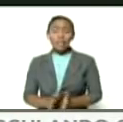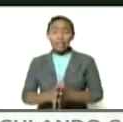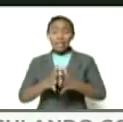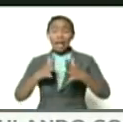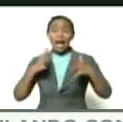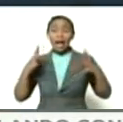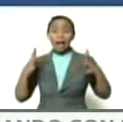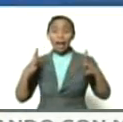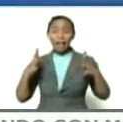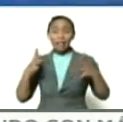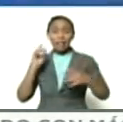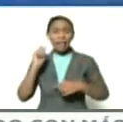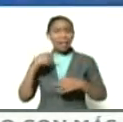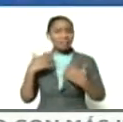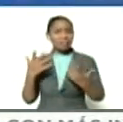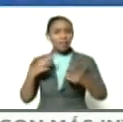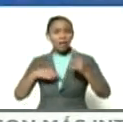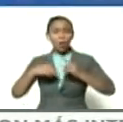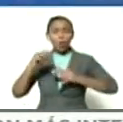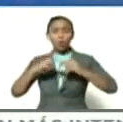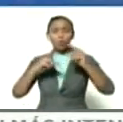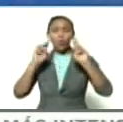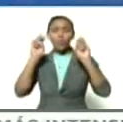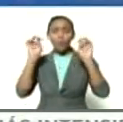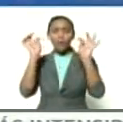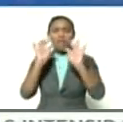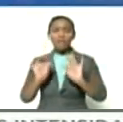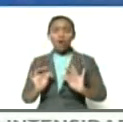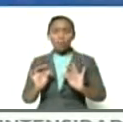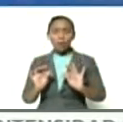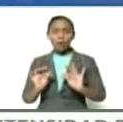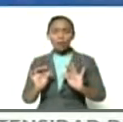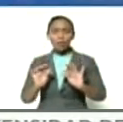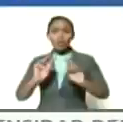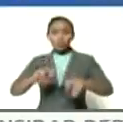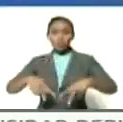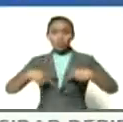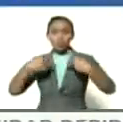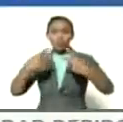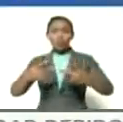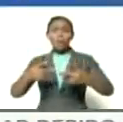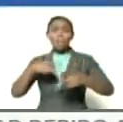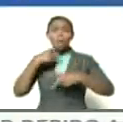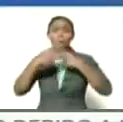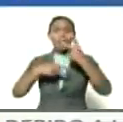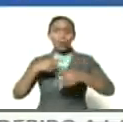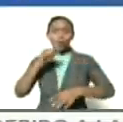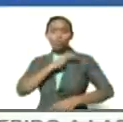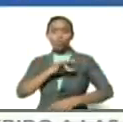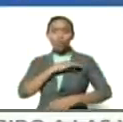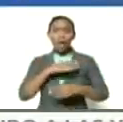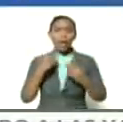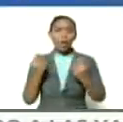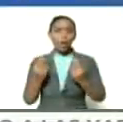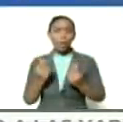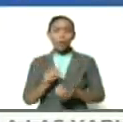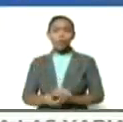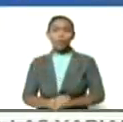construcción de un nuevo modelo definitivamente nuevo modelo político social económico